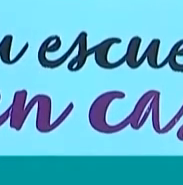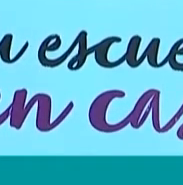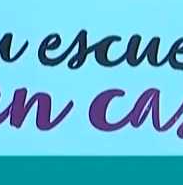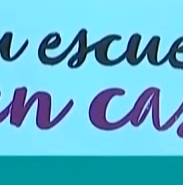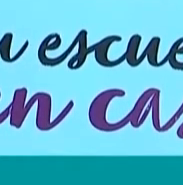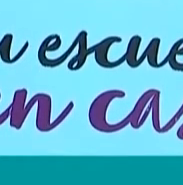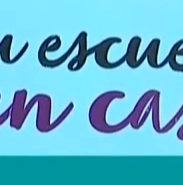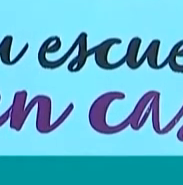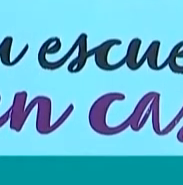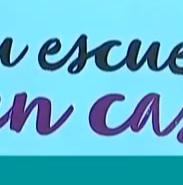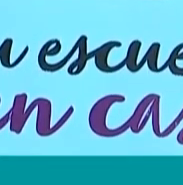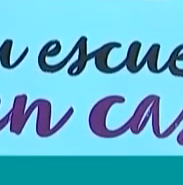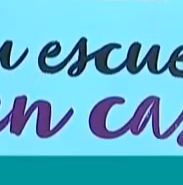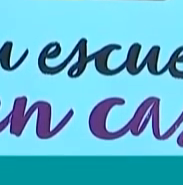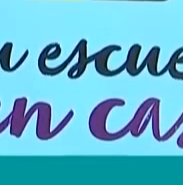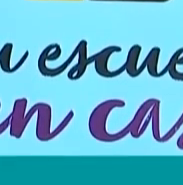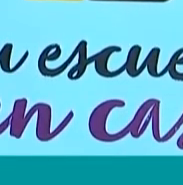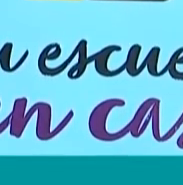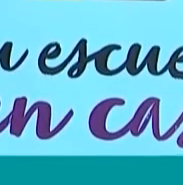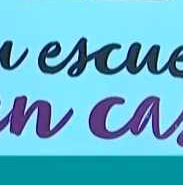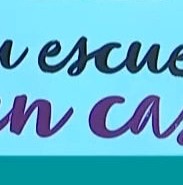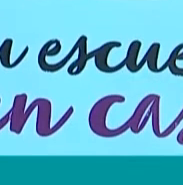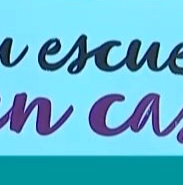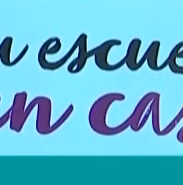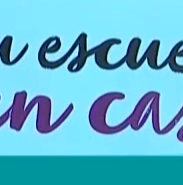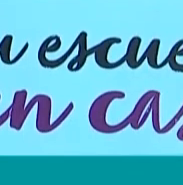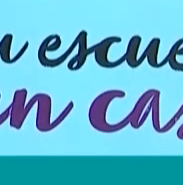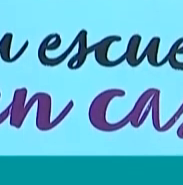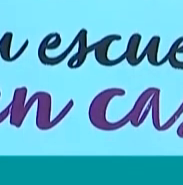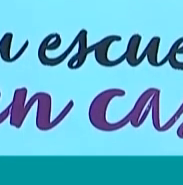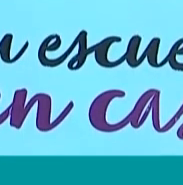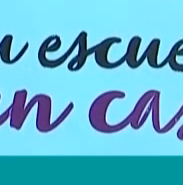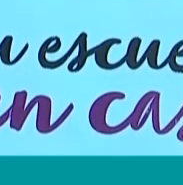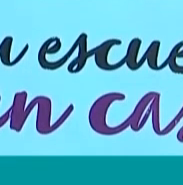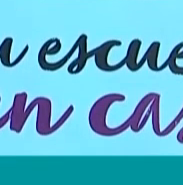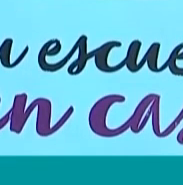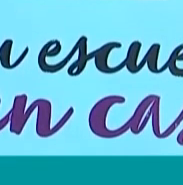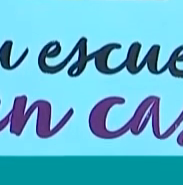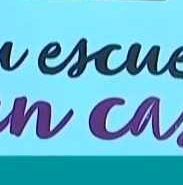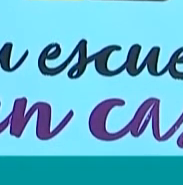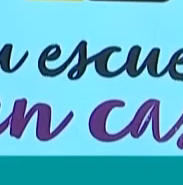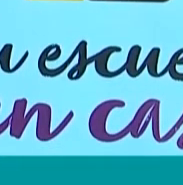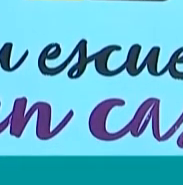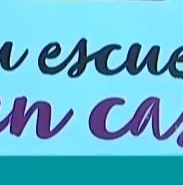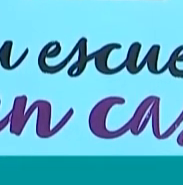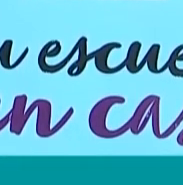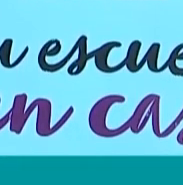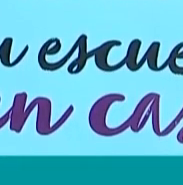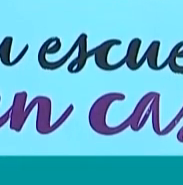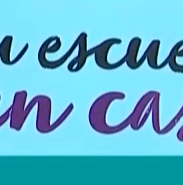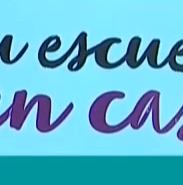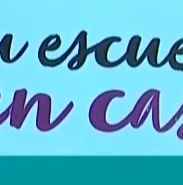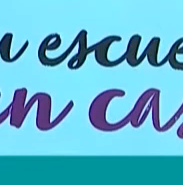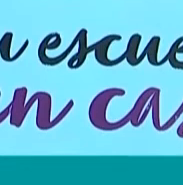compañeros de TV Cámara, a la red de radios nacionales, red de pública, red nacional de emisoras del país,